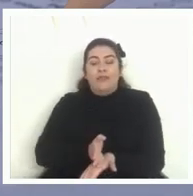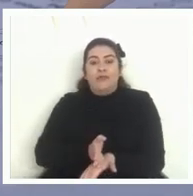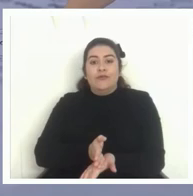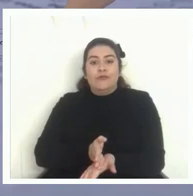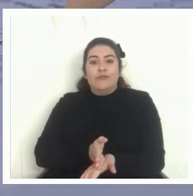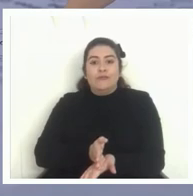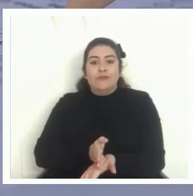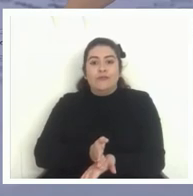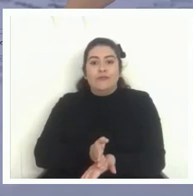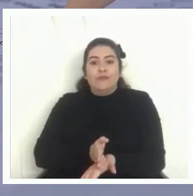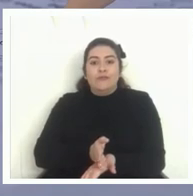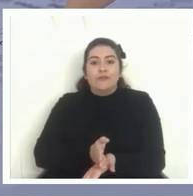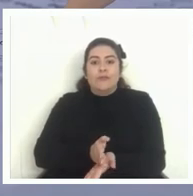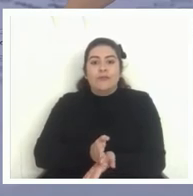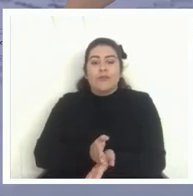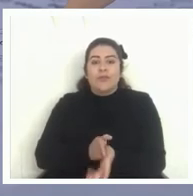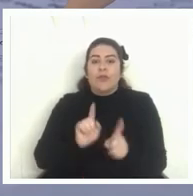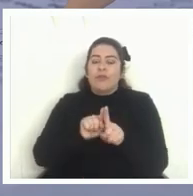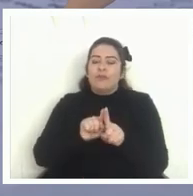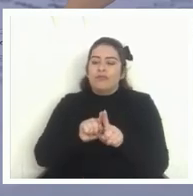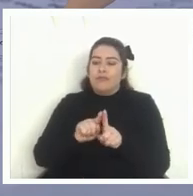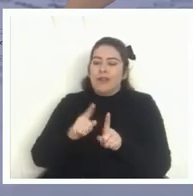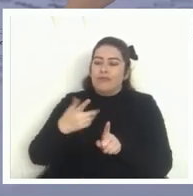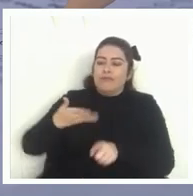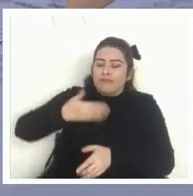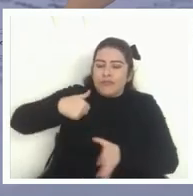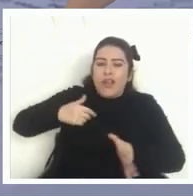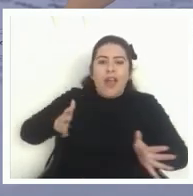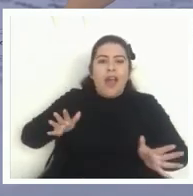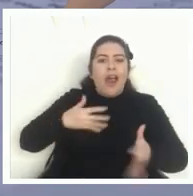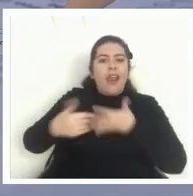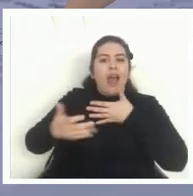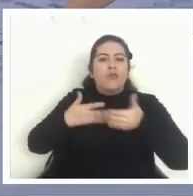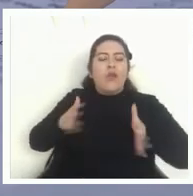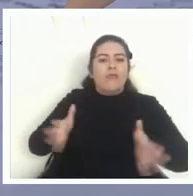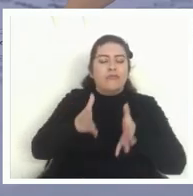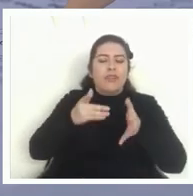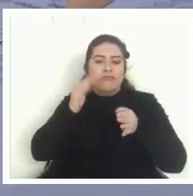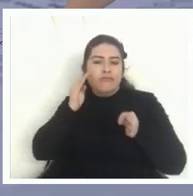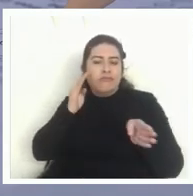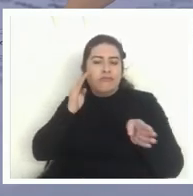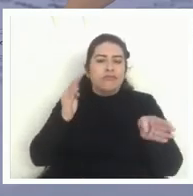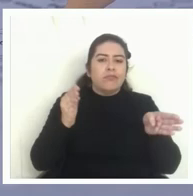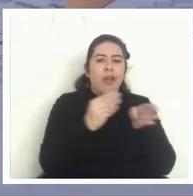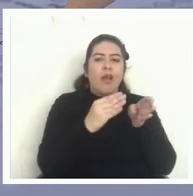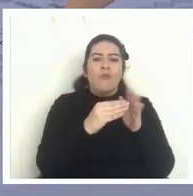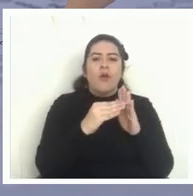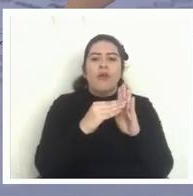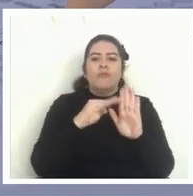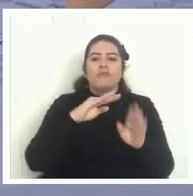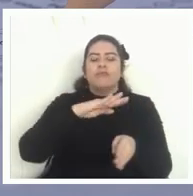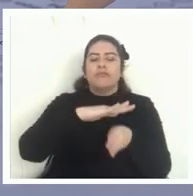tuvimos el impulso natural por decirlo alguna manera de reenfocar o reequilibrar la rendición de cuentas y el apoyo o la orientación